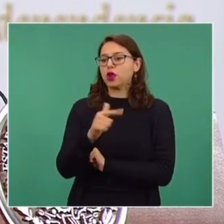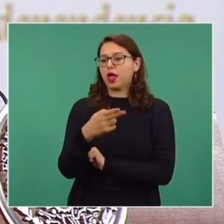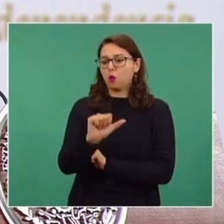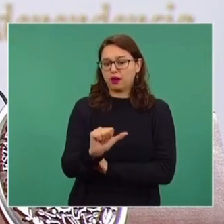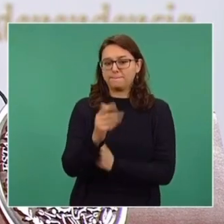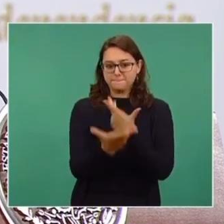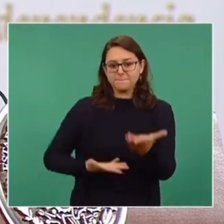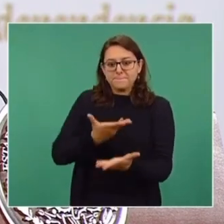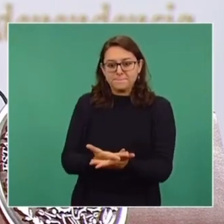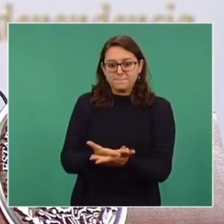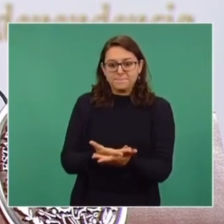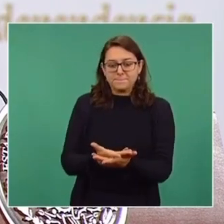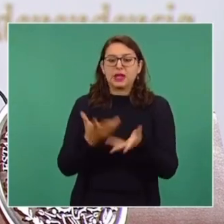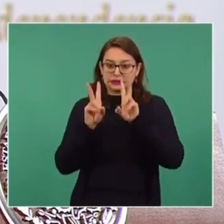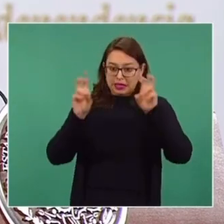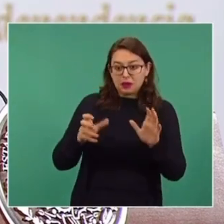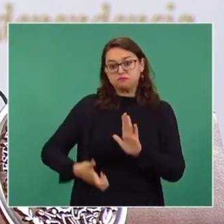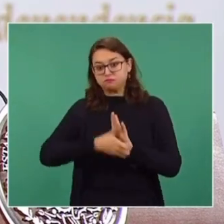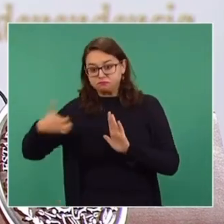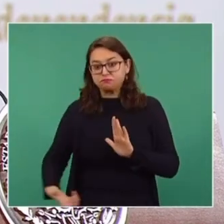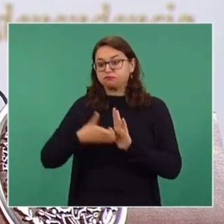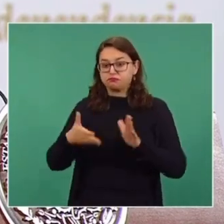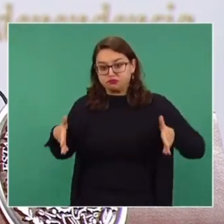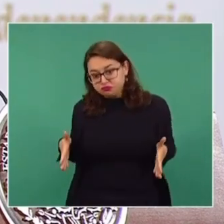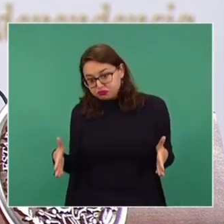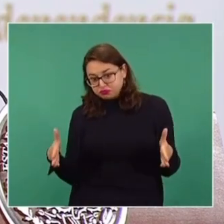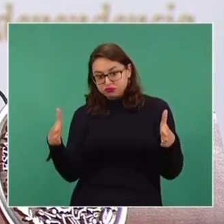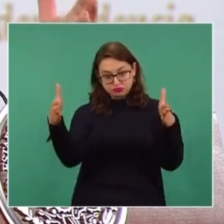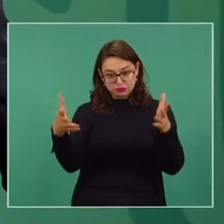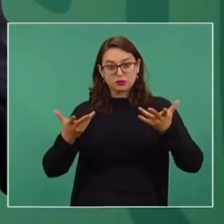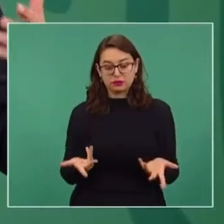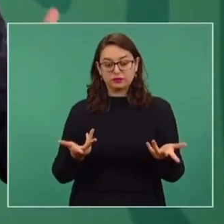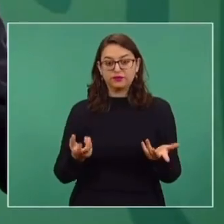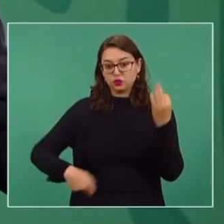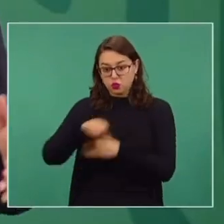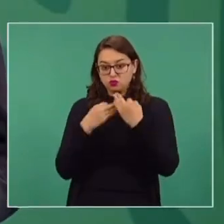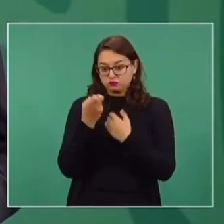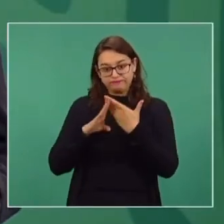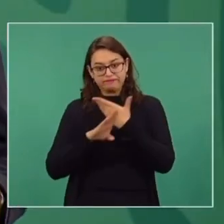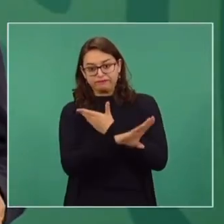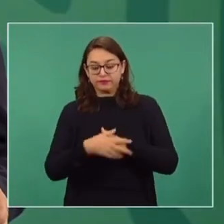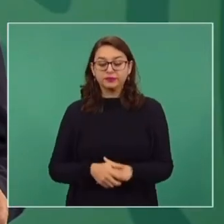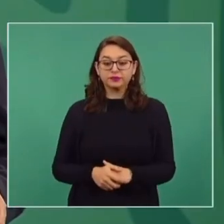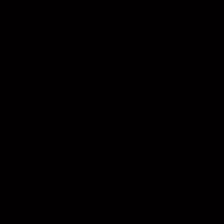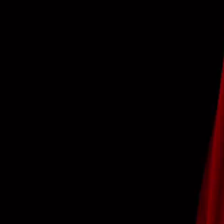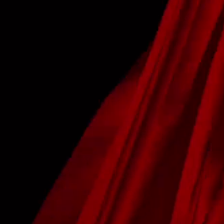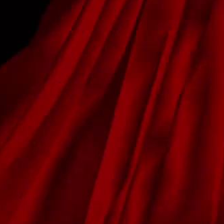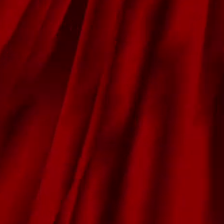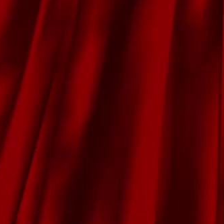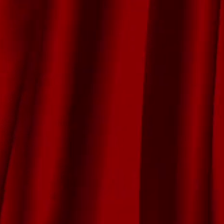Agua, que tiene que ver con desasolves, que tiene que ver con bordos, evitar que vuelva a suceder lo del año de eso.